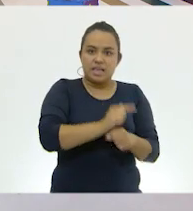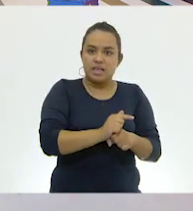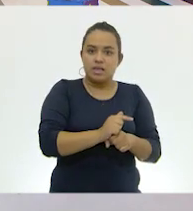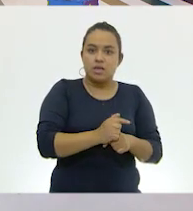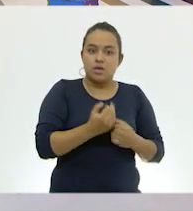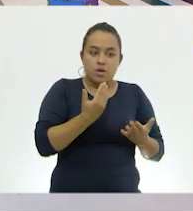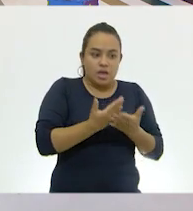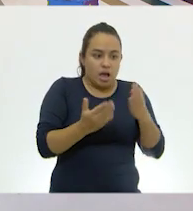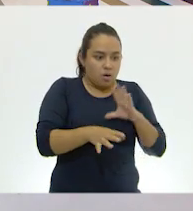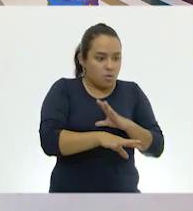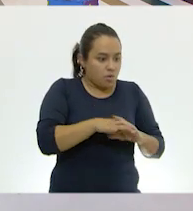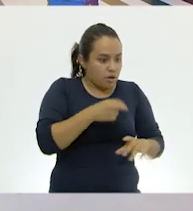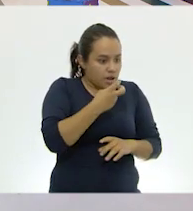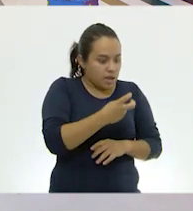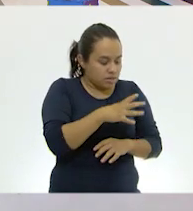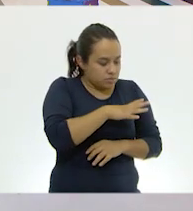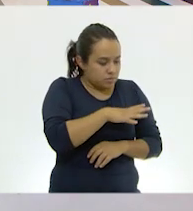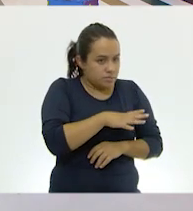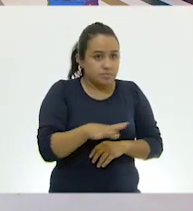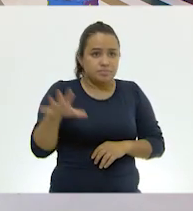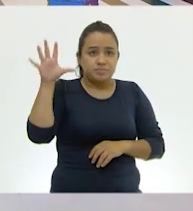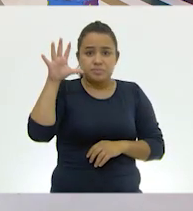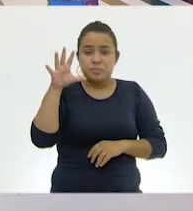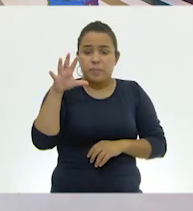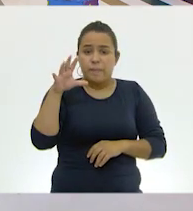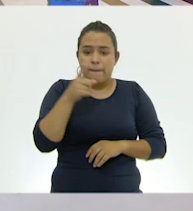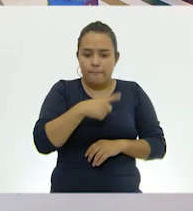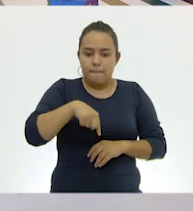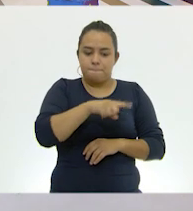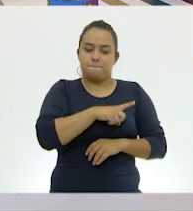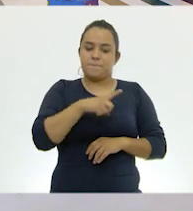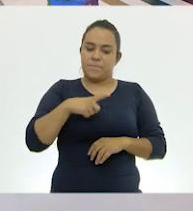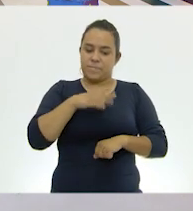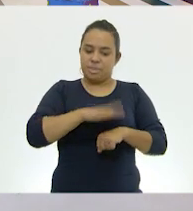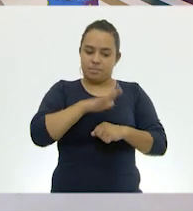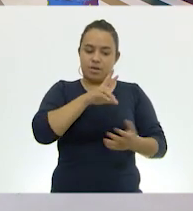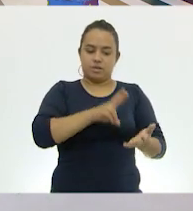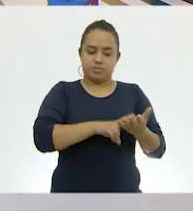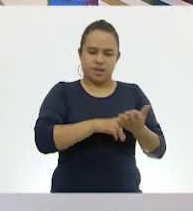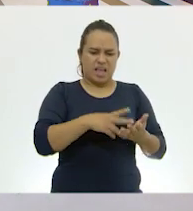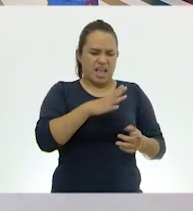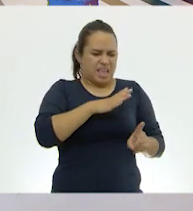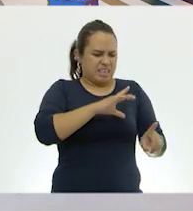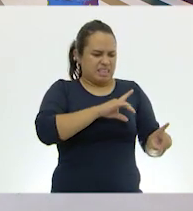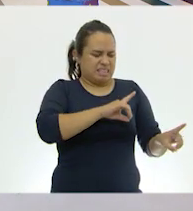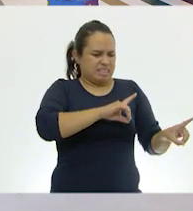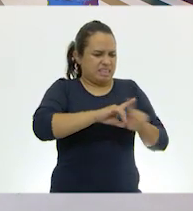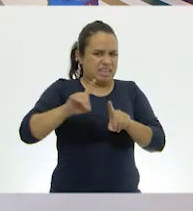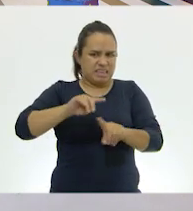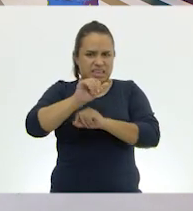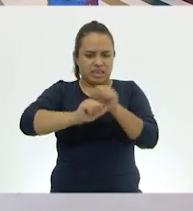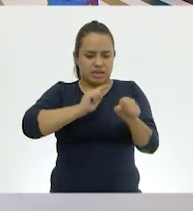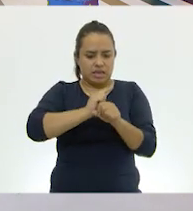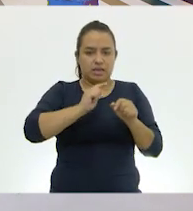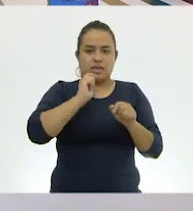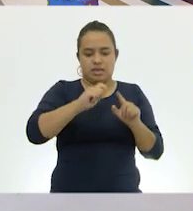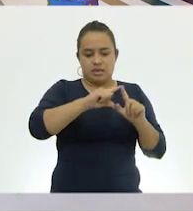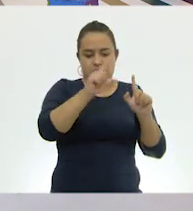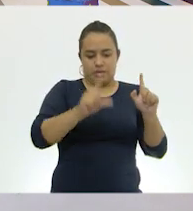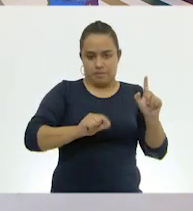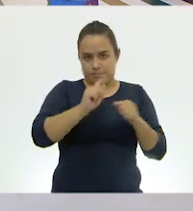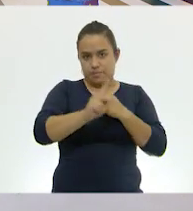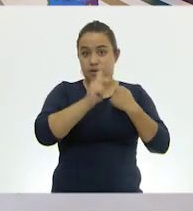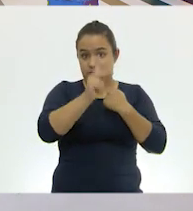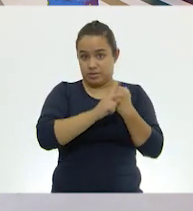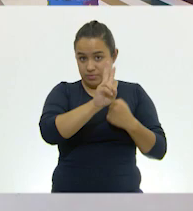encontramos con estos datos tan increíbles que nos hacen valorar un poco más esta diversidad que hay en nuestro país, principalmente,